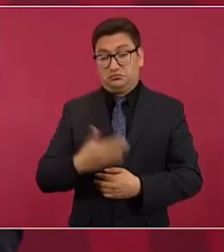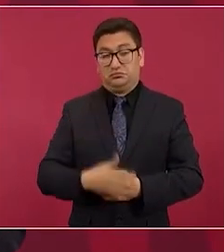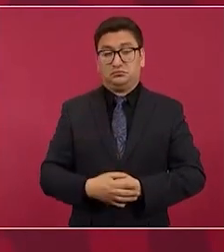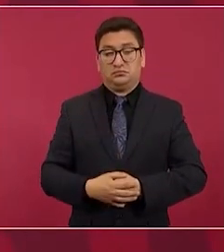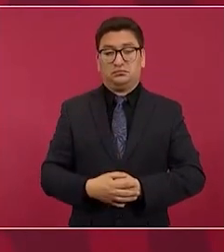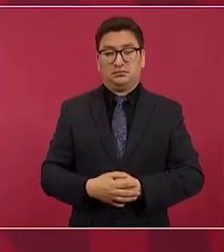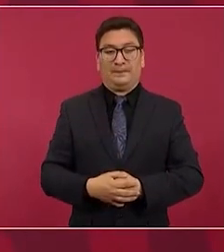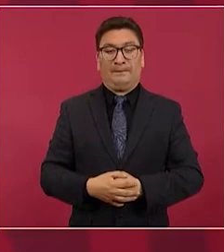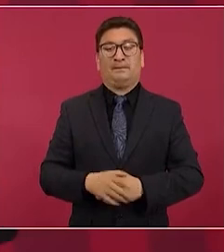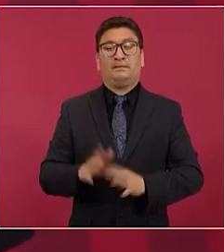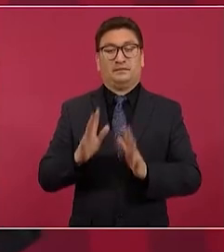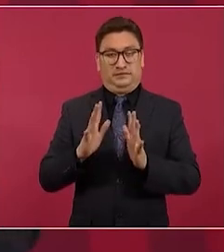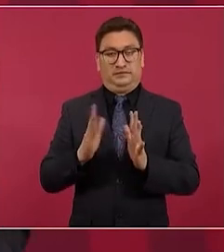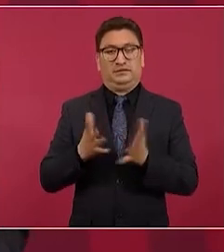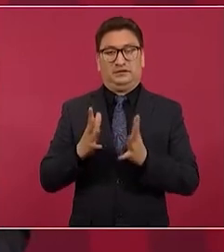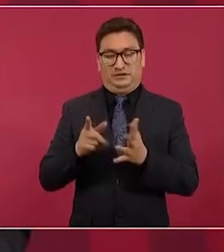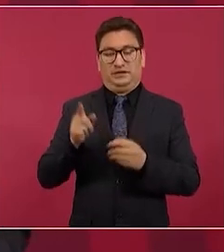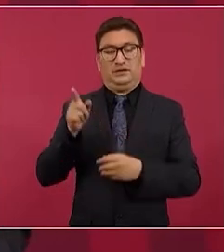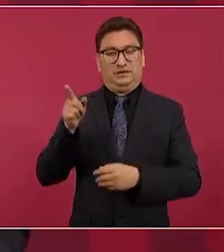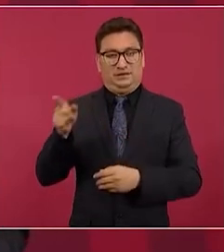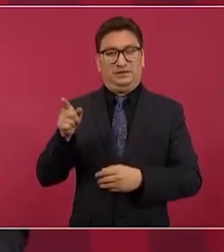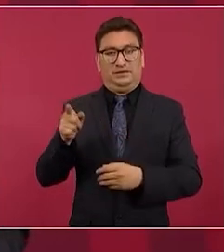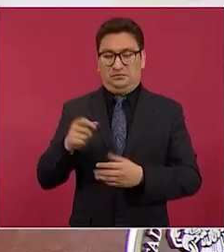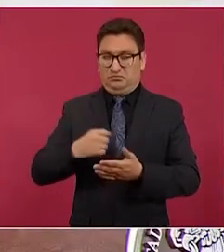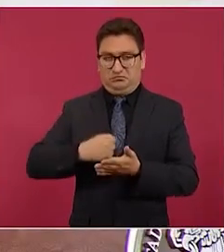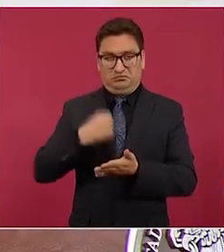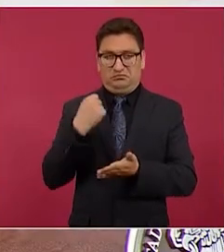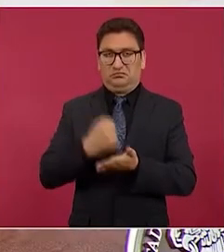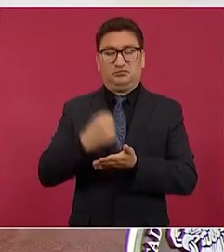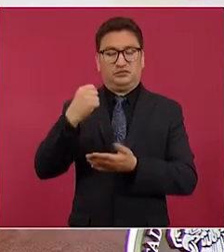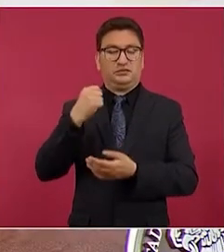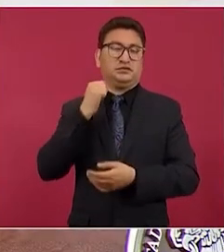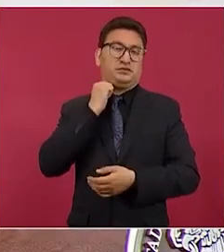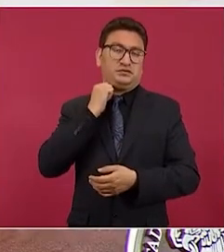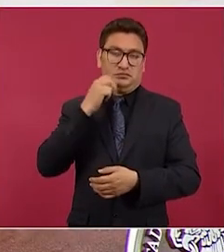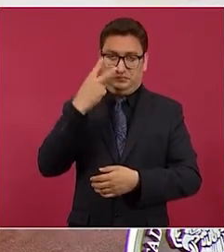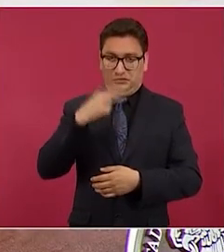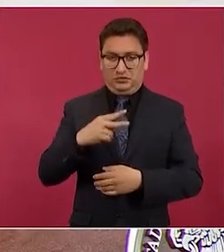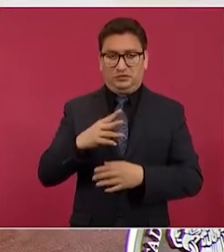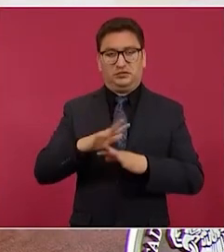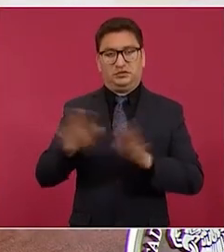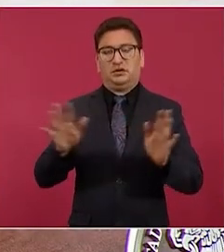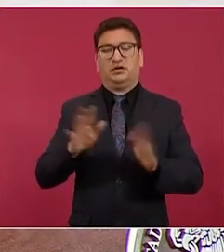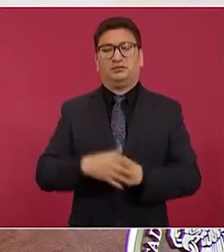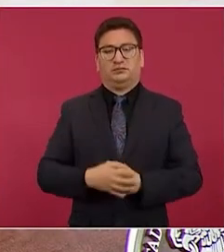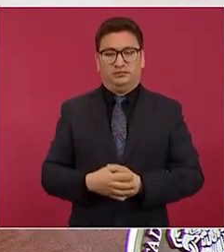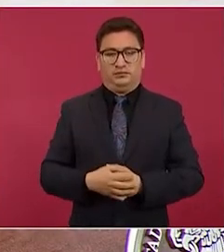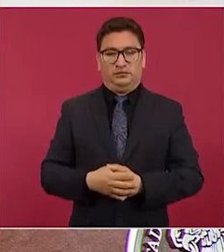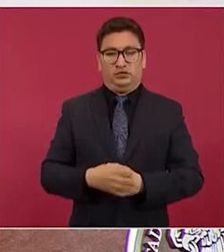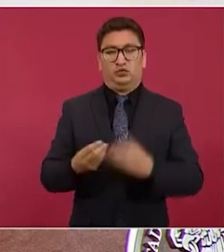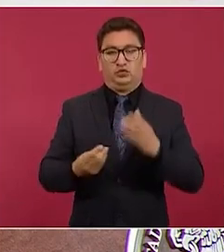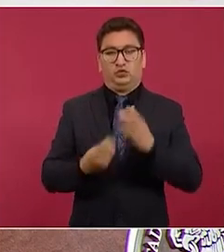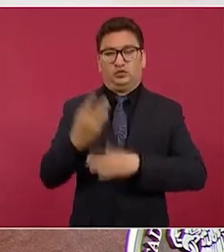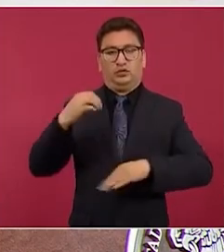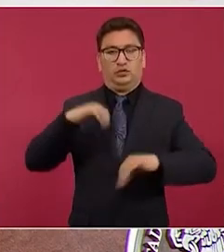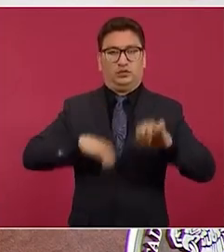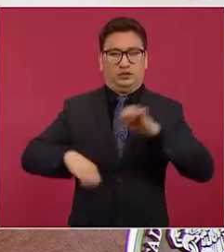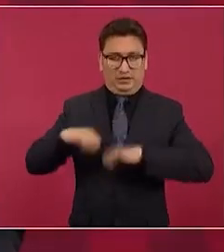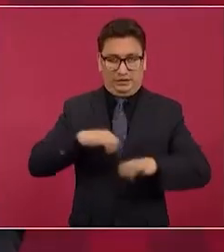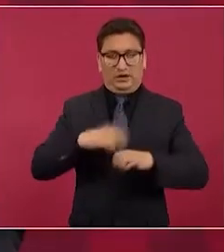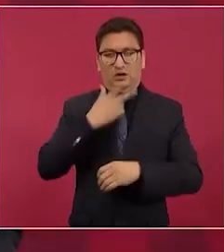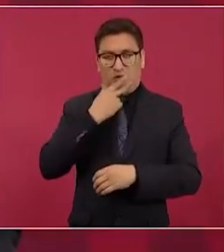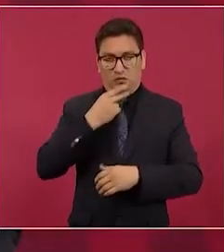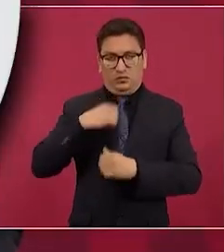ya está también aprobado por el Senado mexicano, ya tenemos un nuevo embajador y él va a hacer un